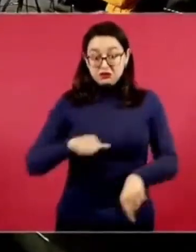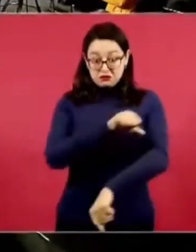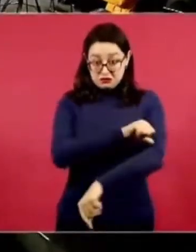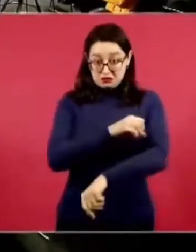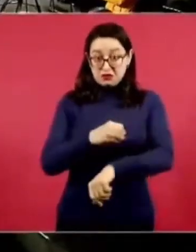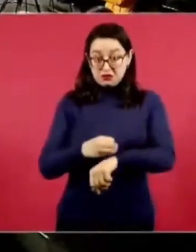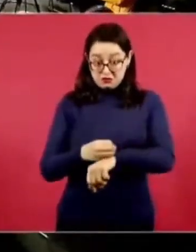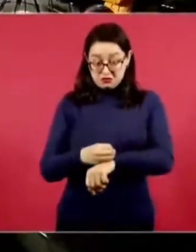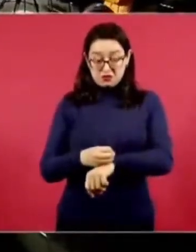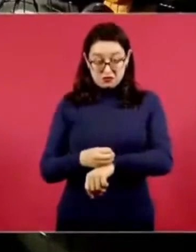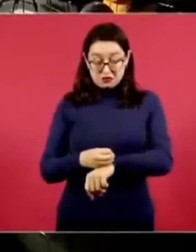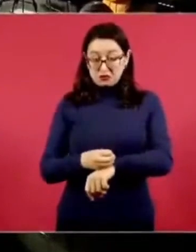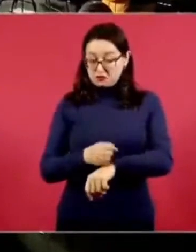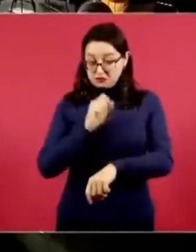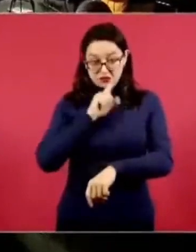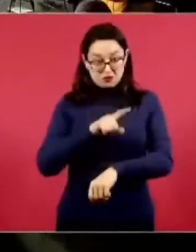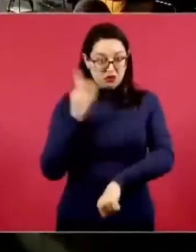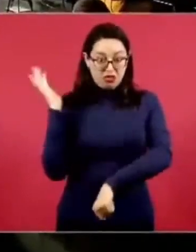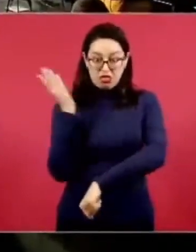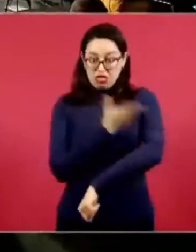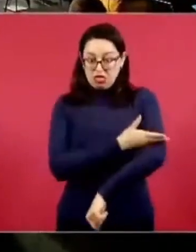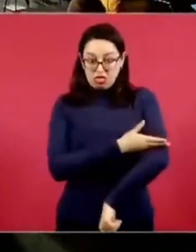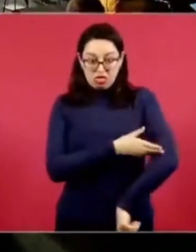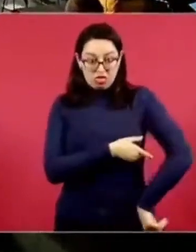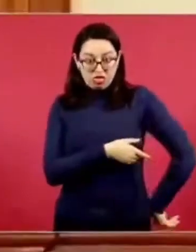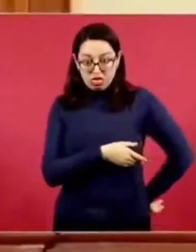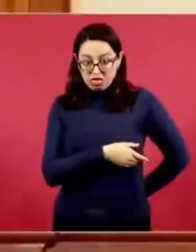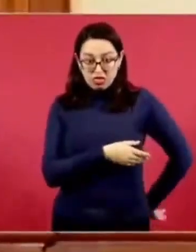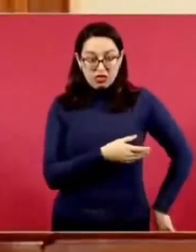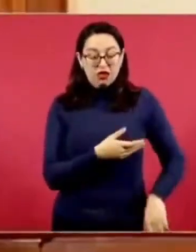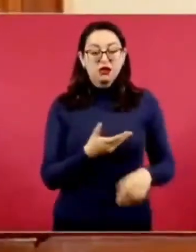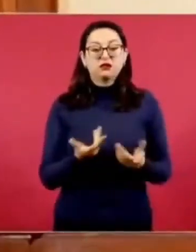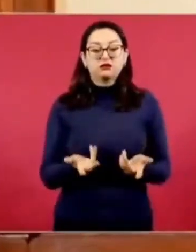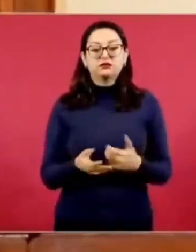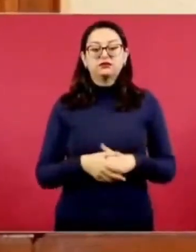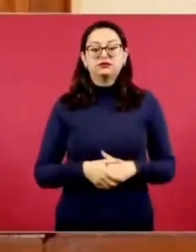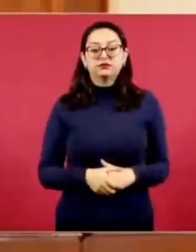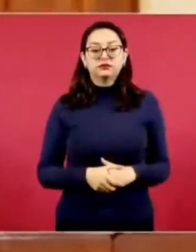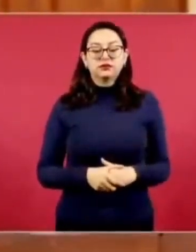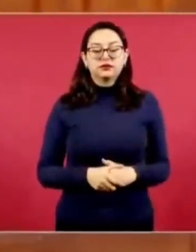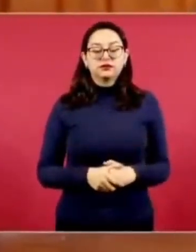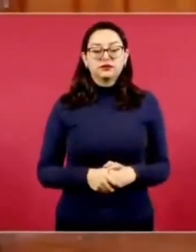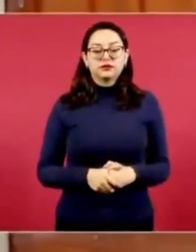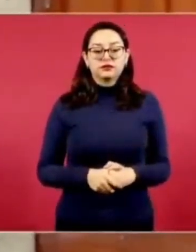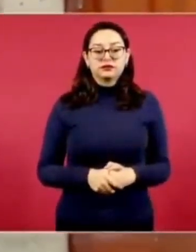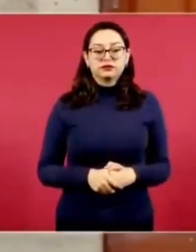Sí, de la mano. Pero es México ayer. México ayer. México ayer.